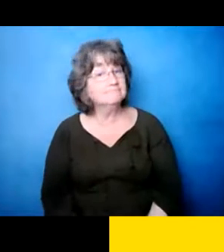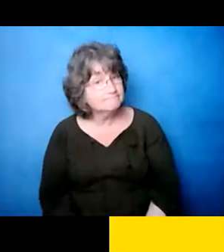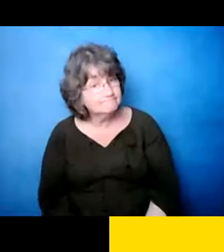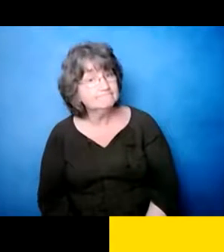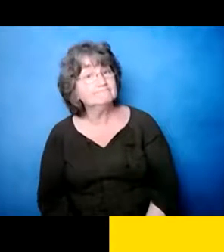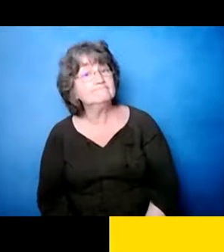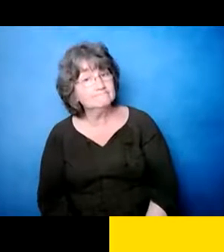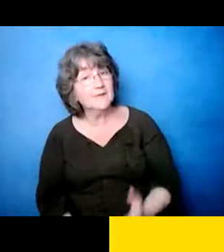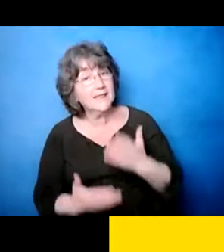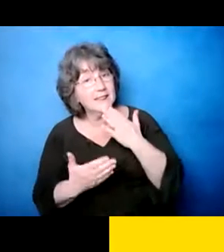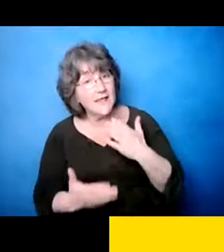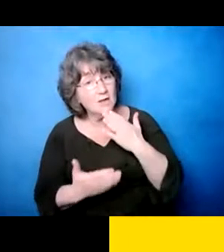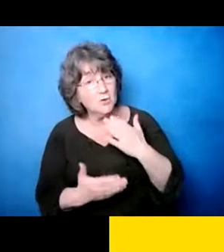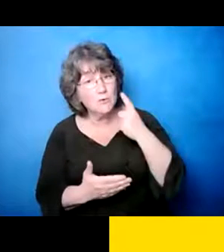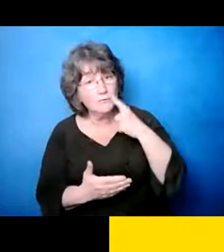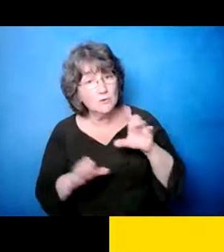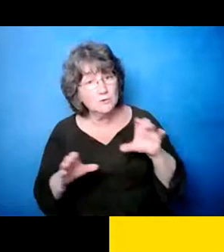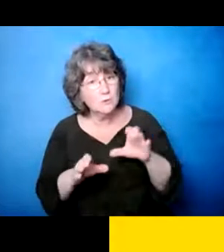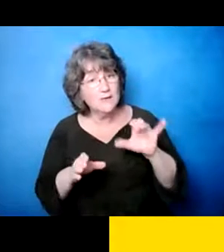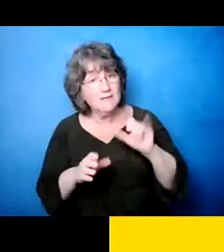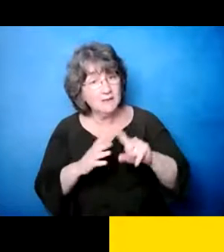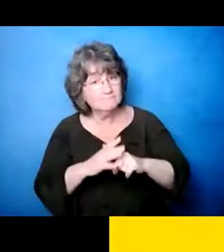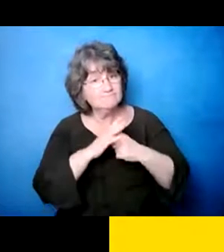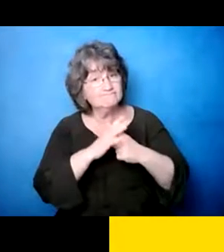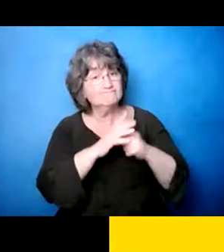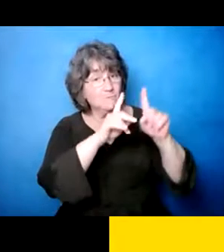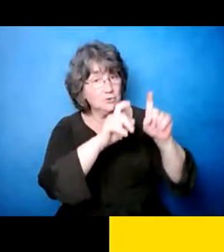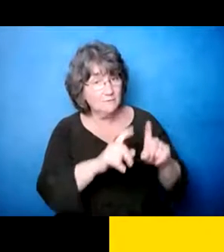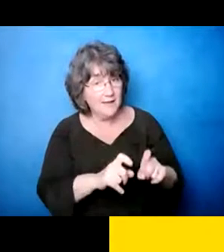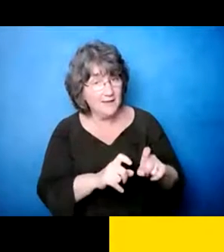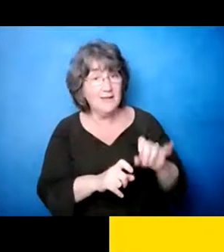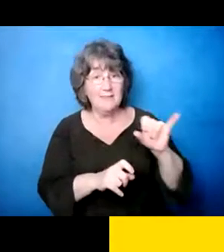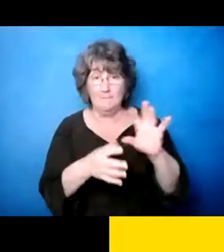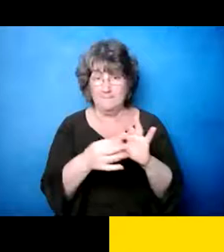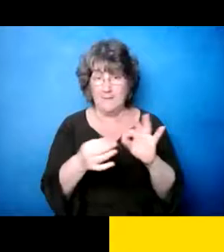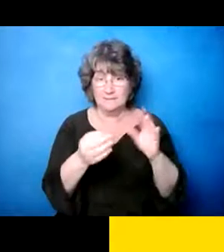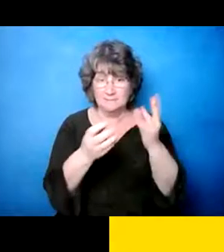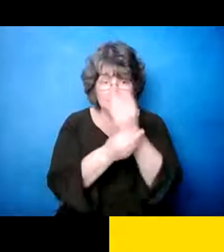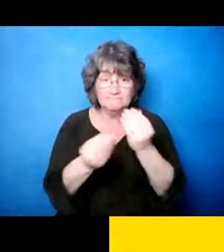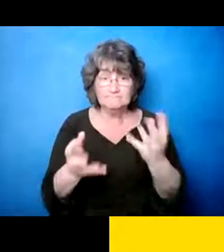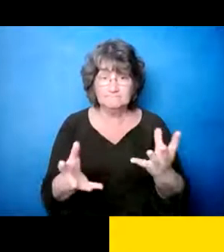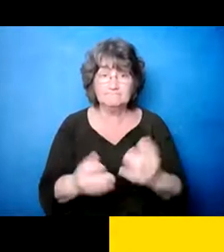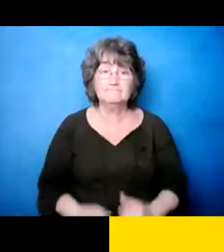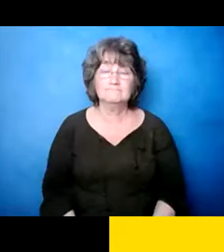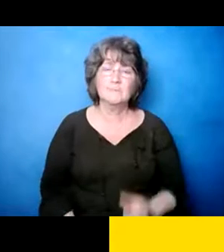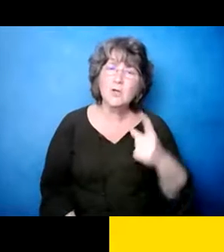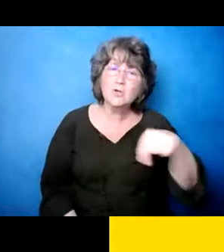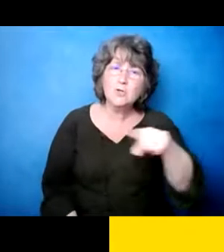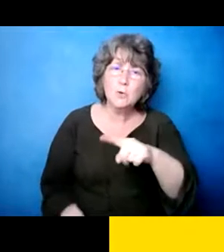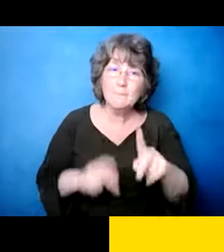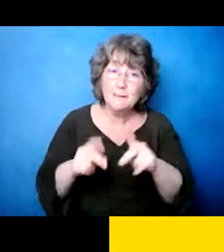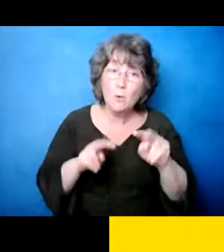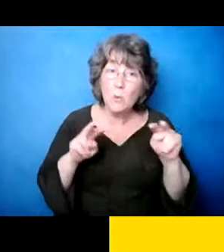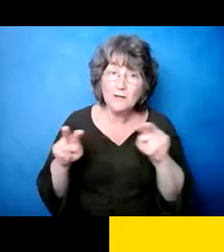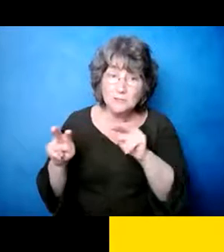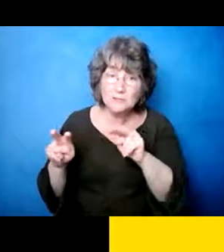por ser parte de ese, esa encuesta original y, y, y, y mandar ese mensaje también a la